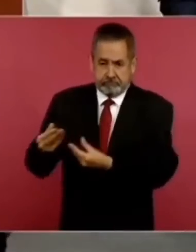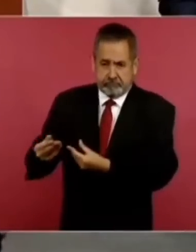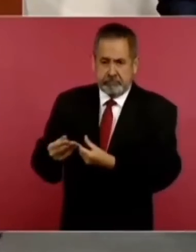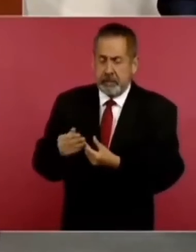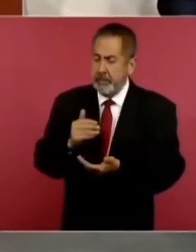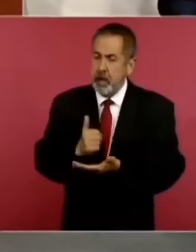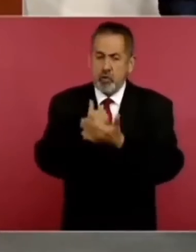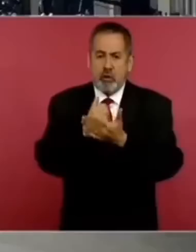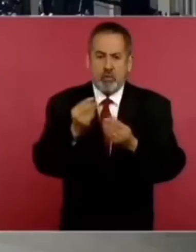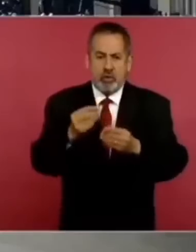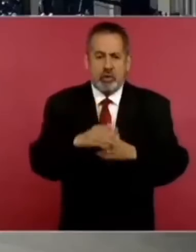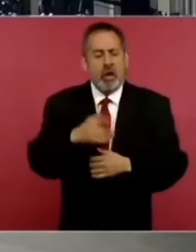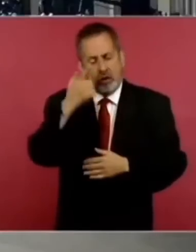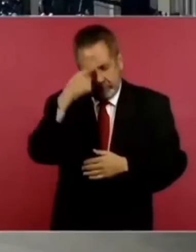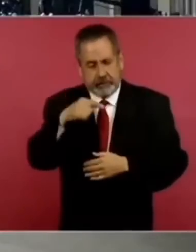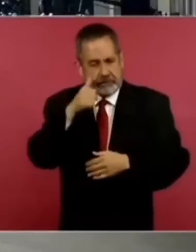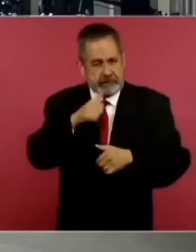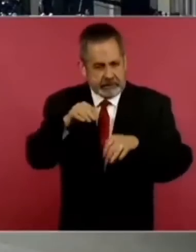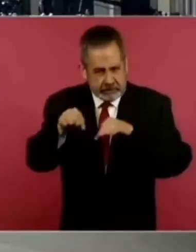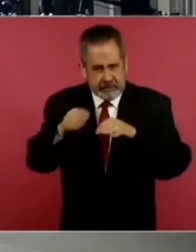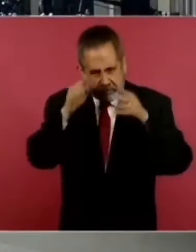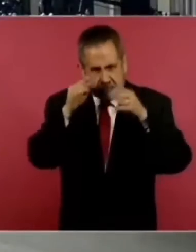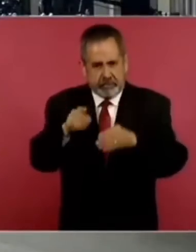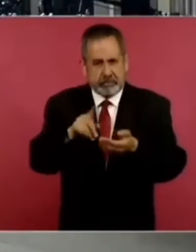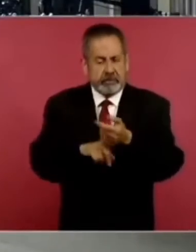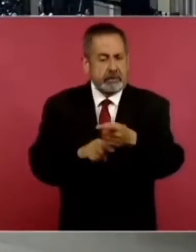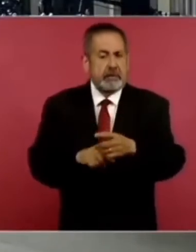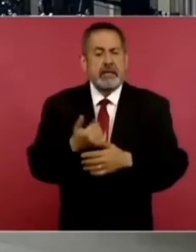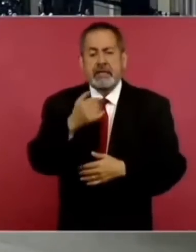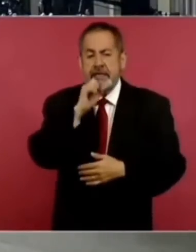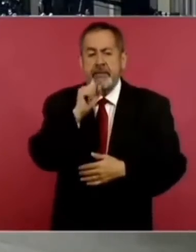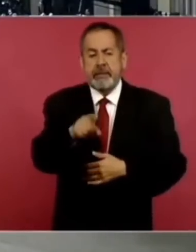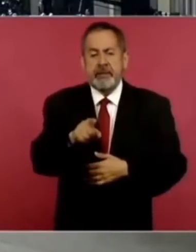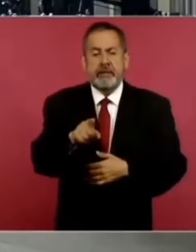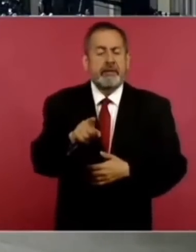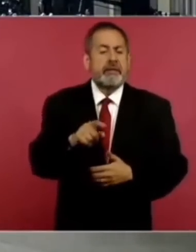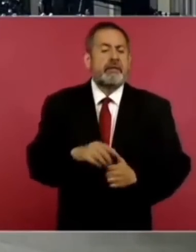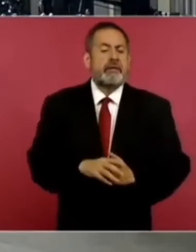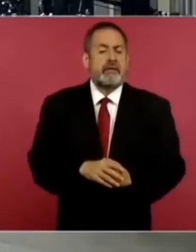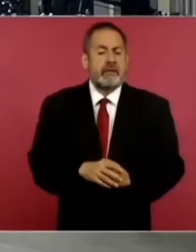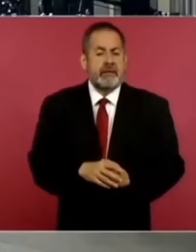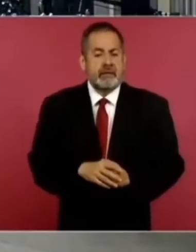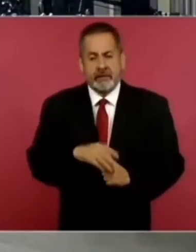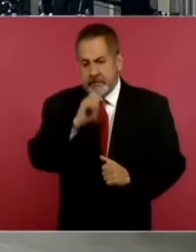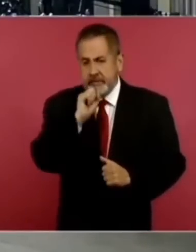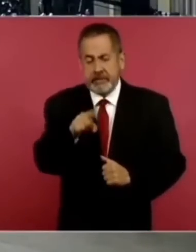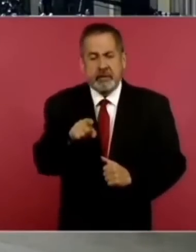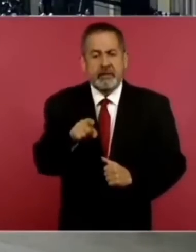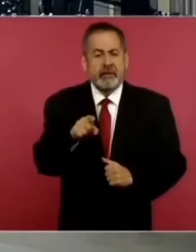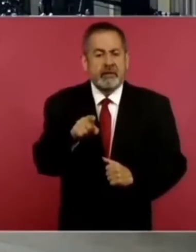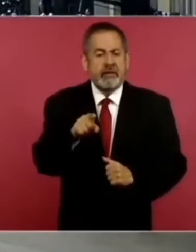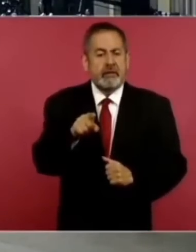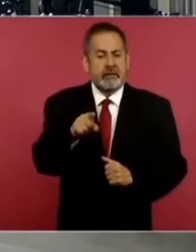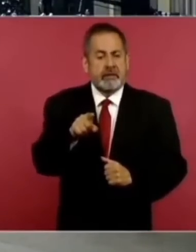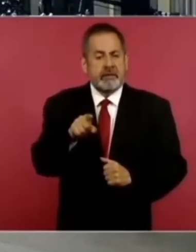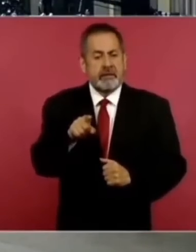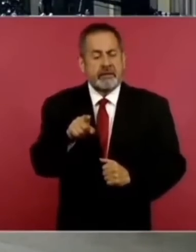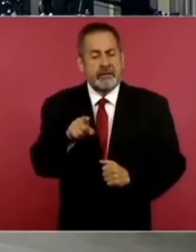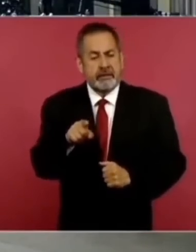materiales, pero sí estamos trabajando en eso y también así como aquí